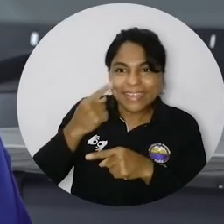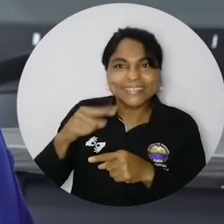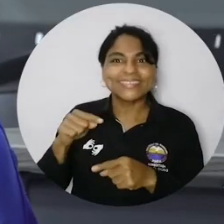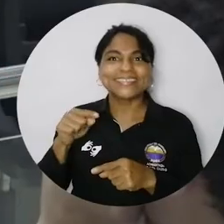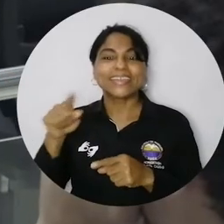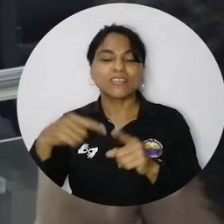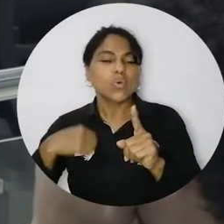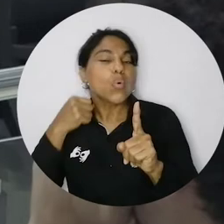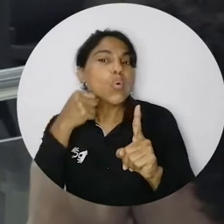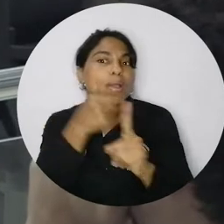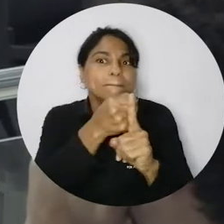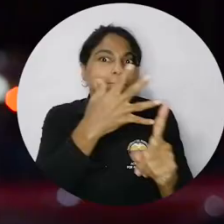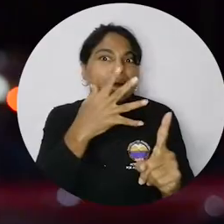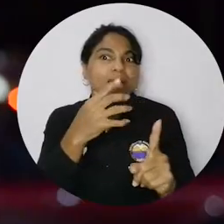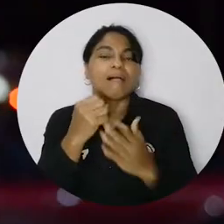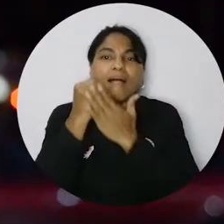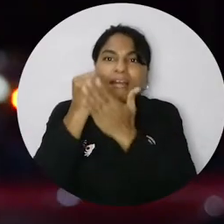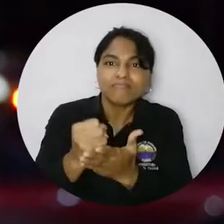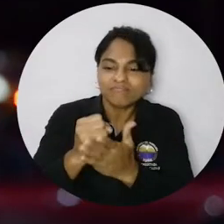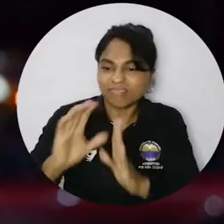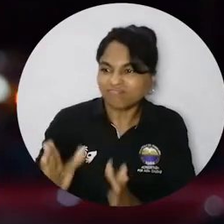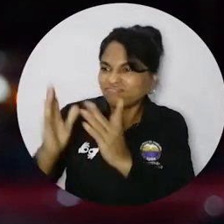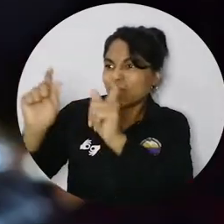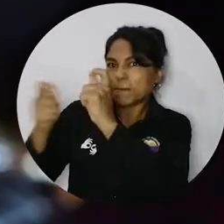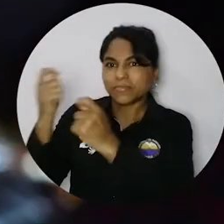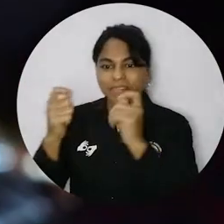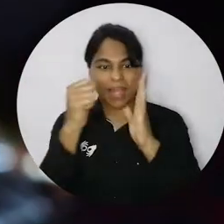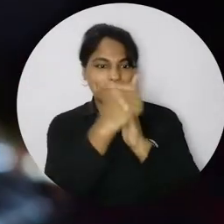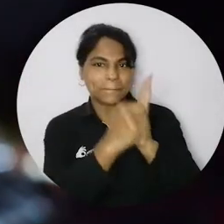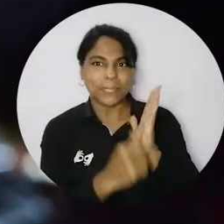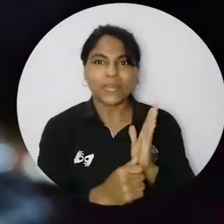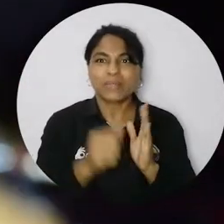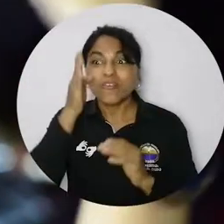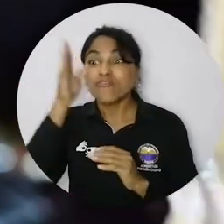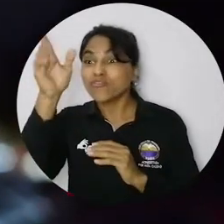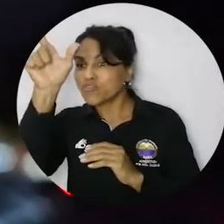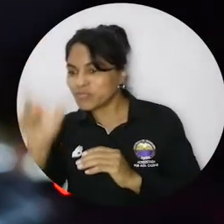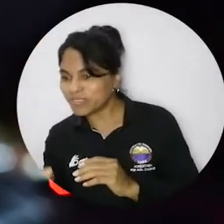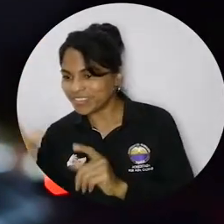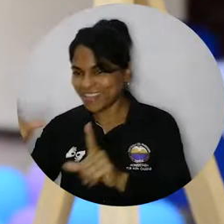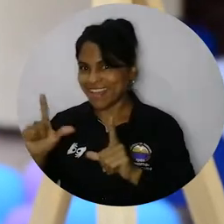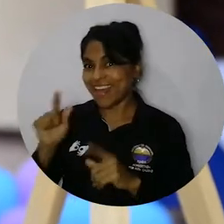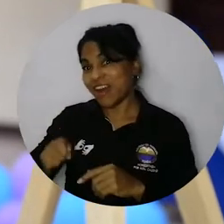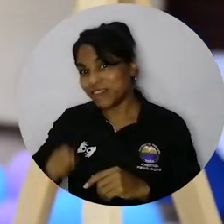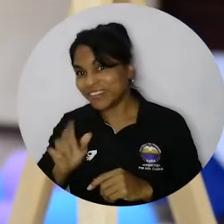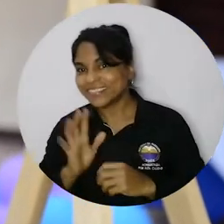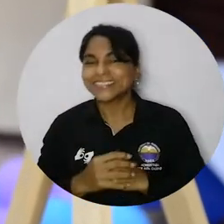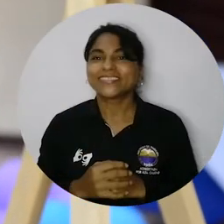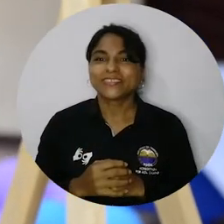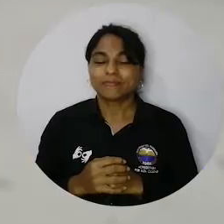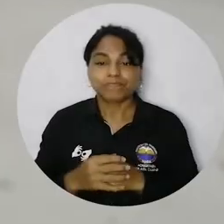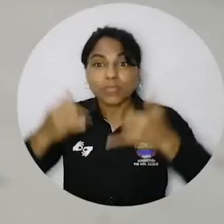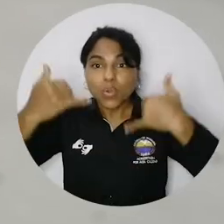y también que ayuda a promocionar o a promover nuestro programa en estos futuros abogados. Como acto de